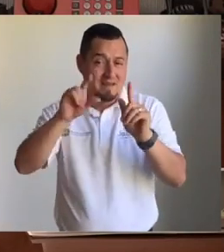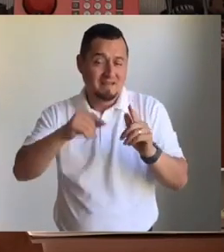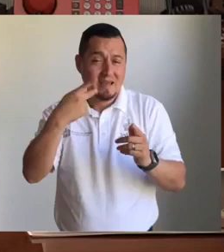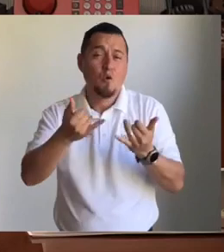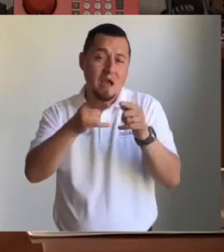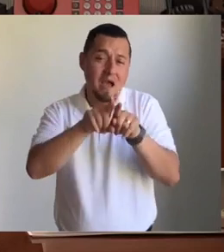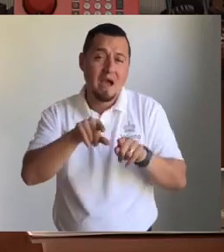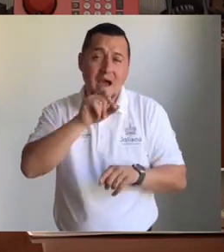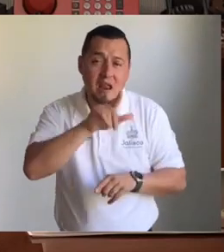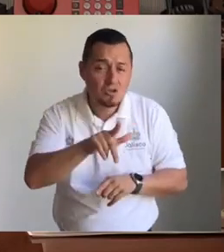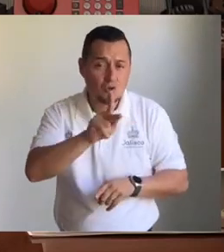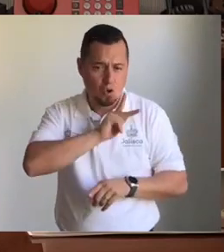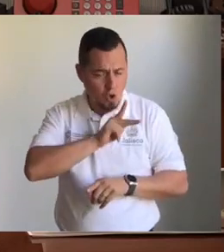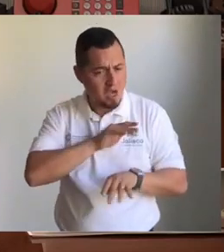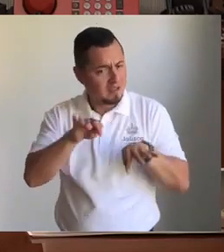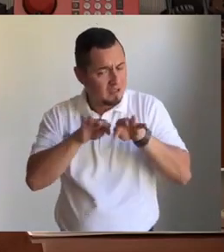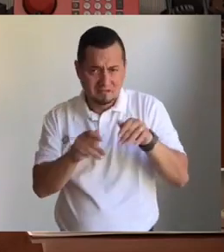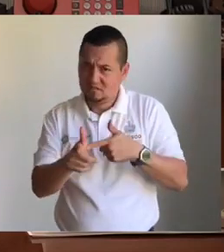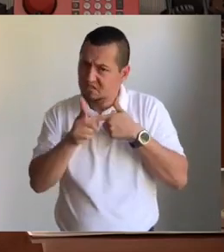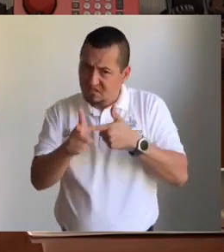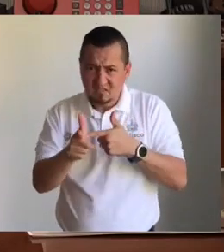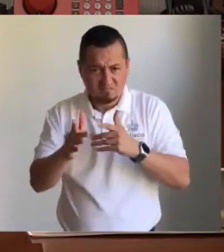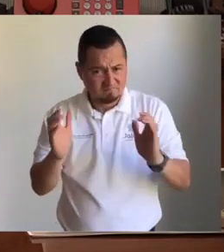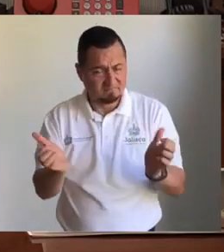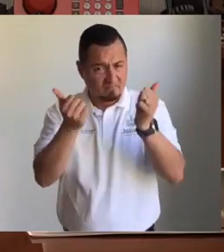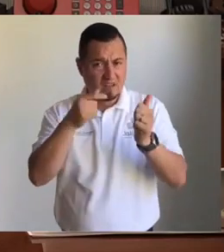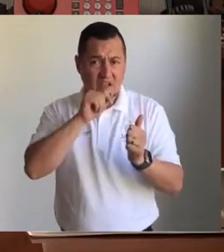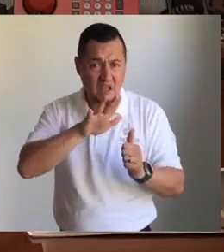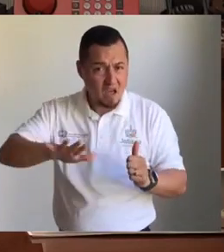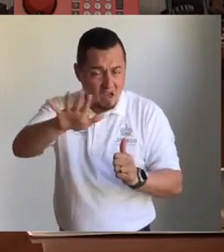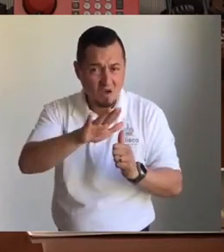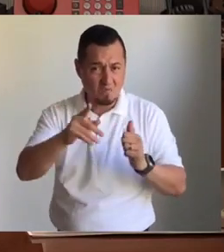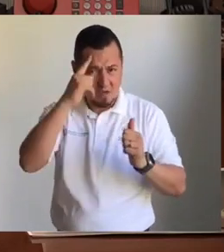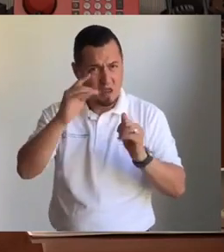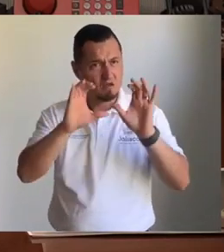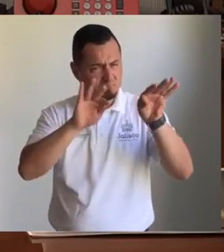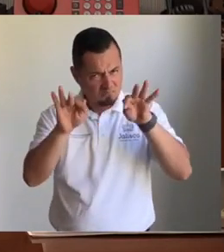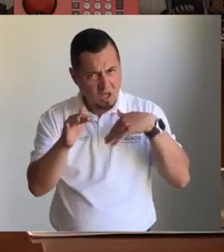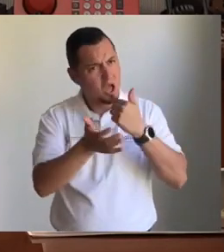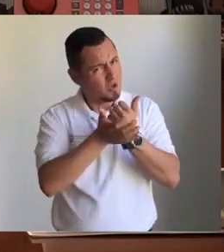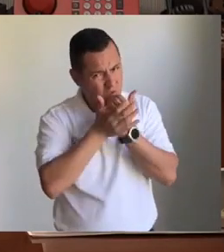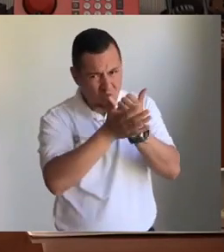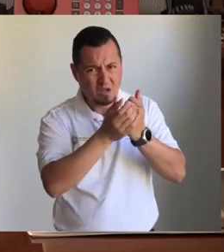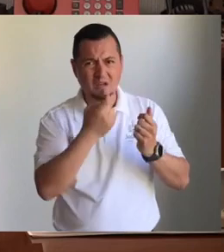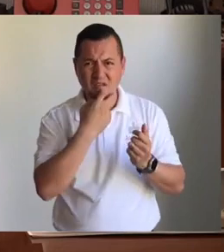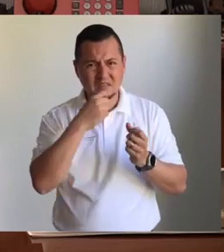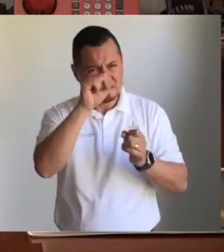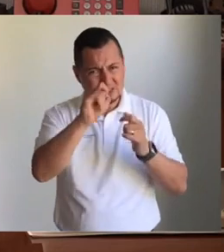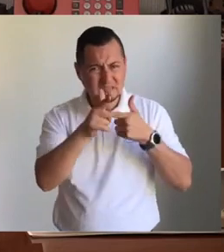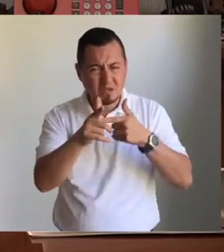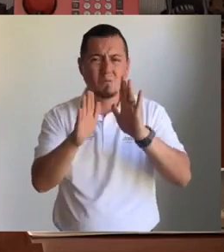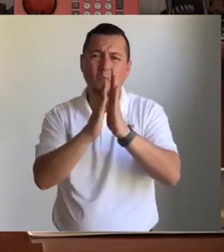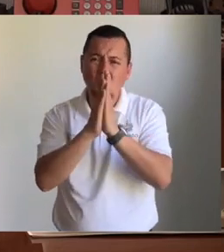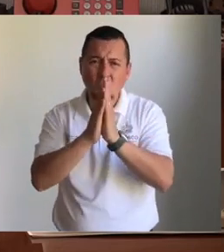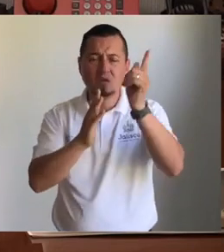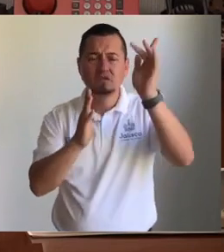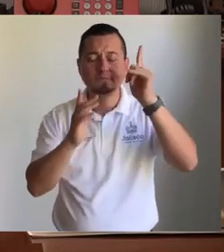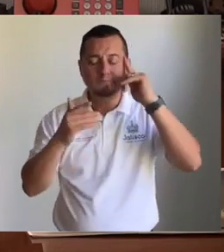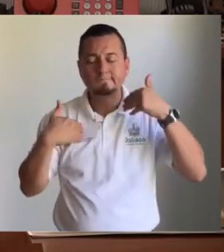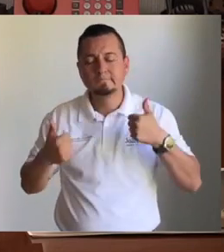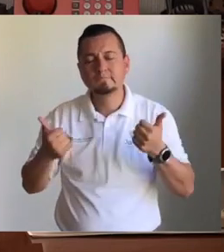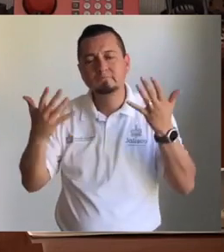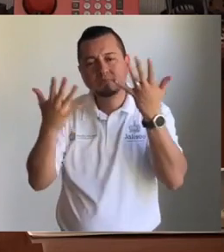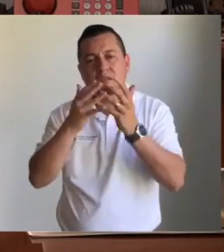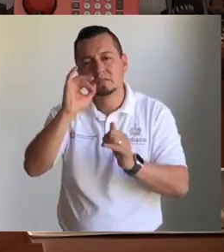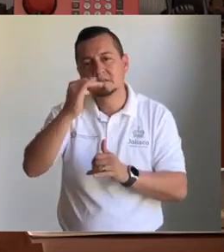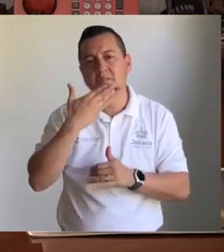nuestro Estado seguirá siendo la parte que le toca, que no vamos a fallar al compromiso que hicimos con el presidente de México, pero necesitamos hoy más que